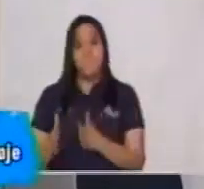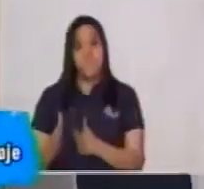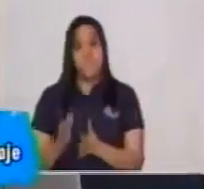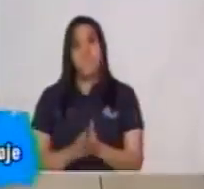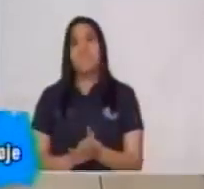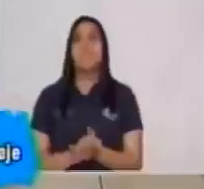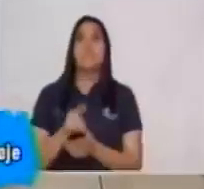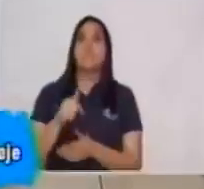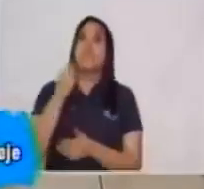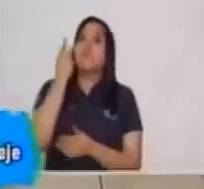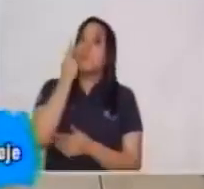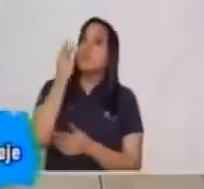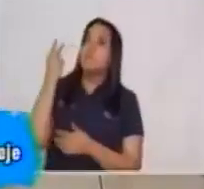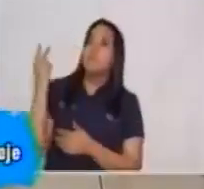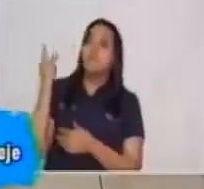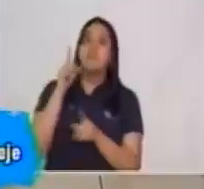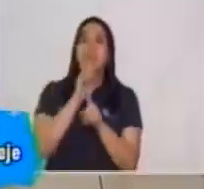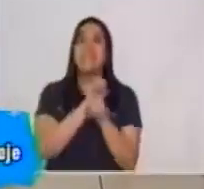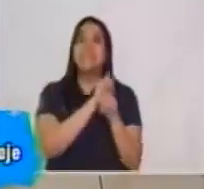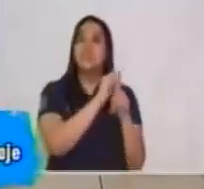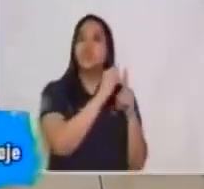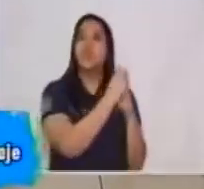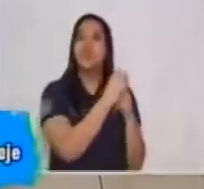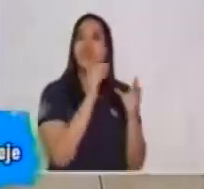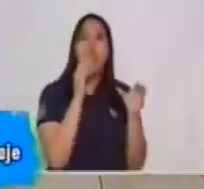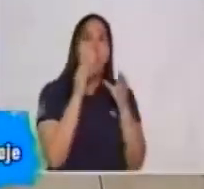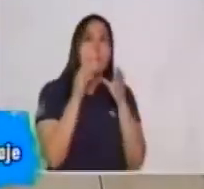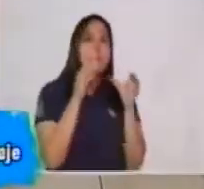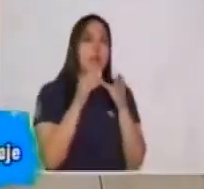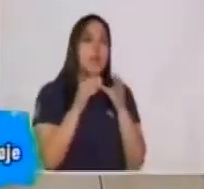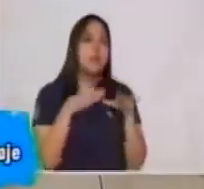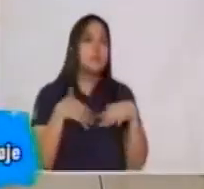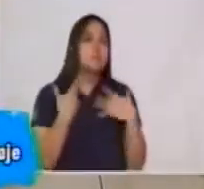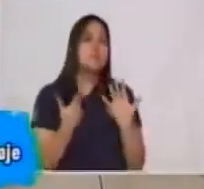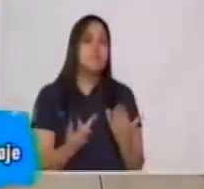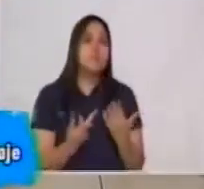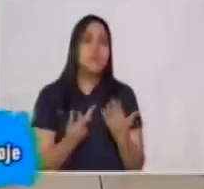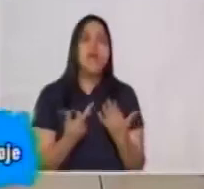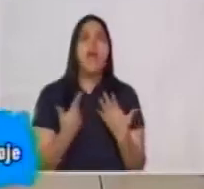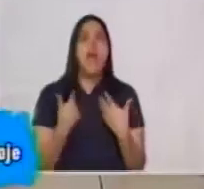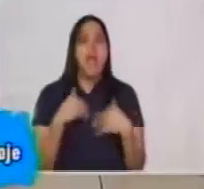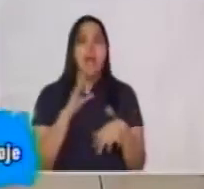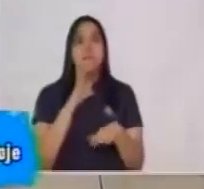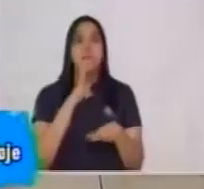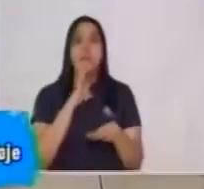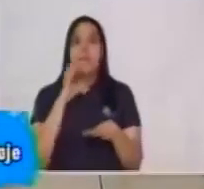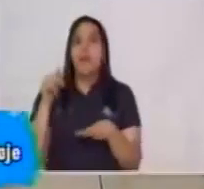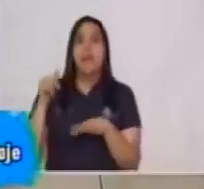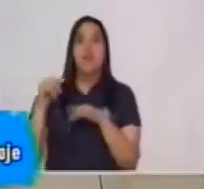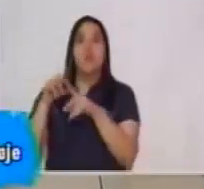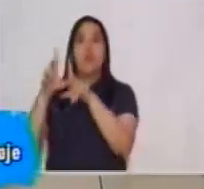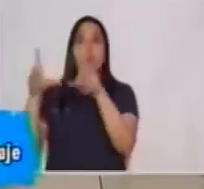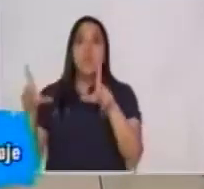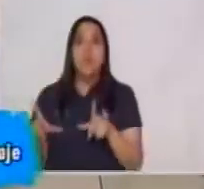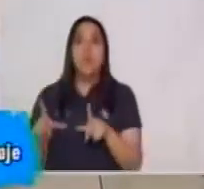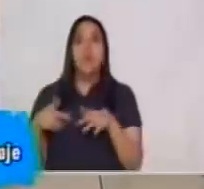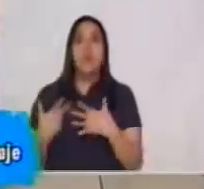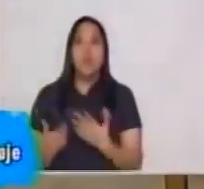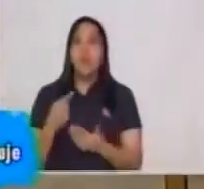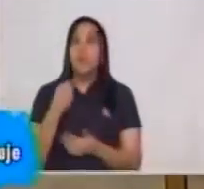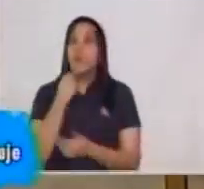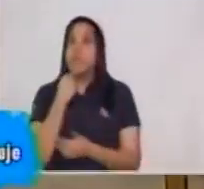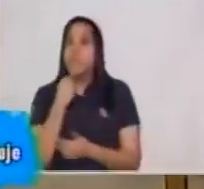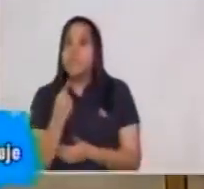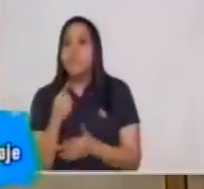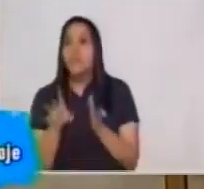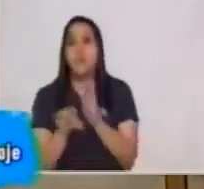pasemos a la situación comunicacional. Hemos hablado del contexto en otras ocasiones. ¿Qué hemos dicho que